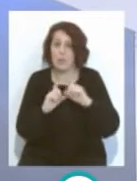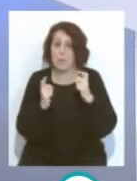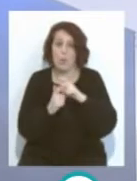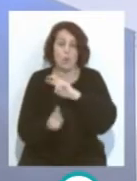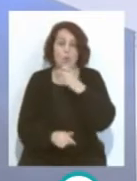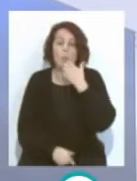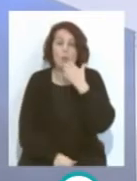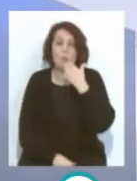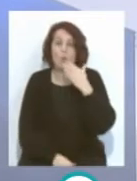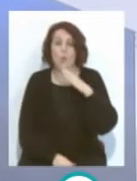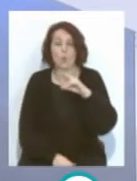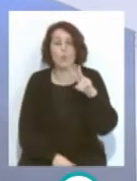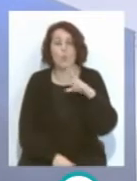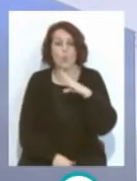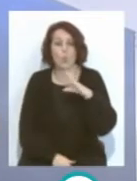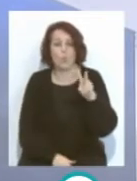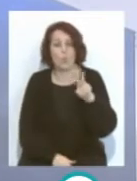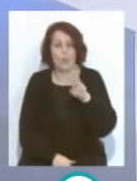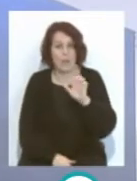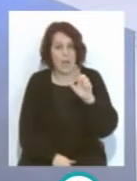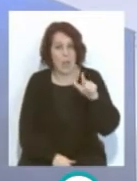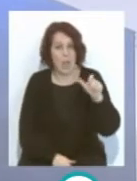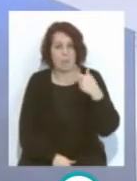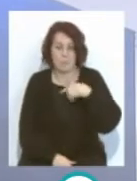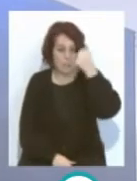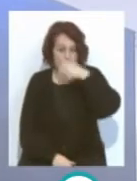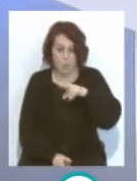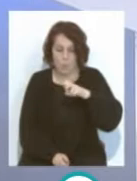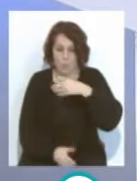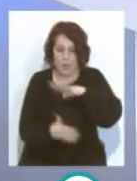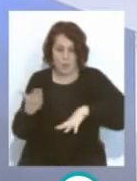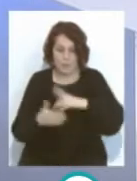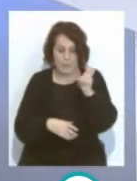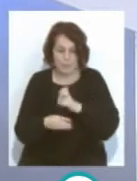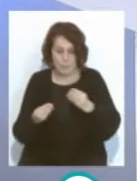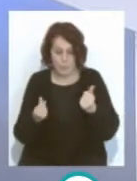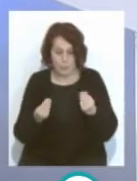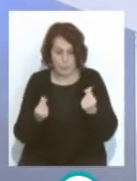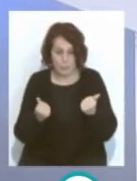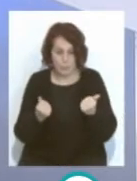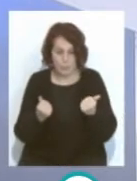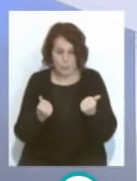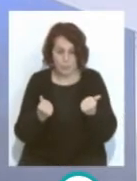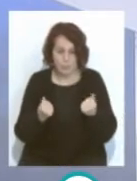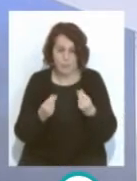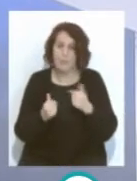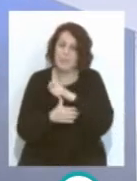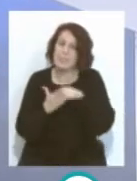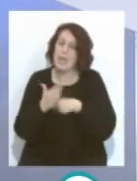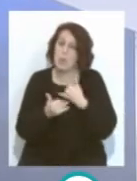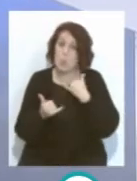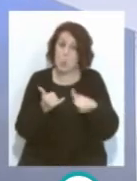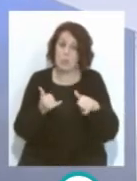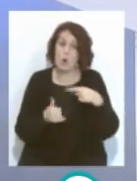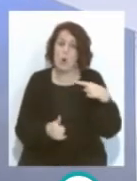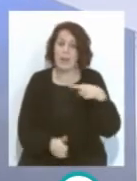Cucurrela, el propio chico nuevo, el del Barcelona, el fichaje, el último fichaje